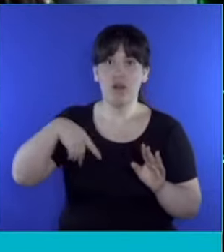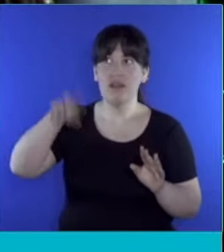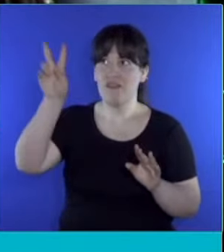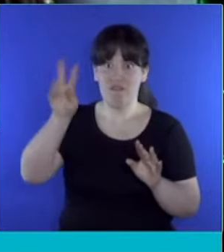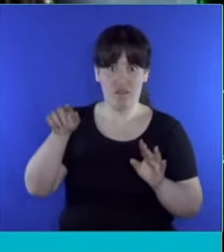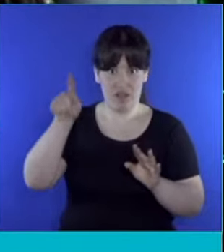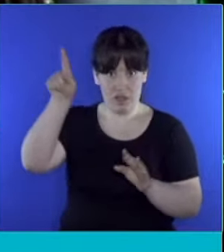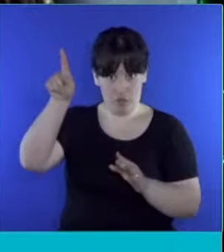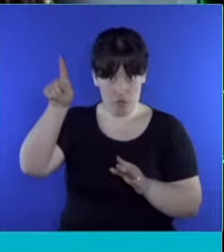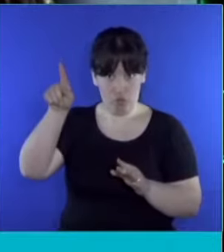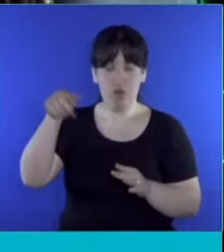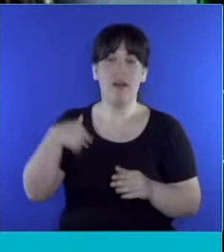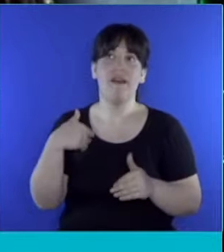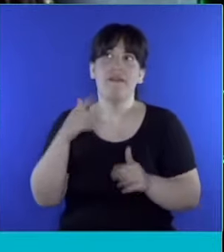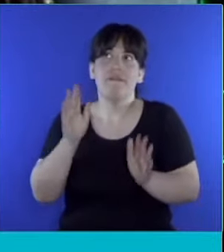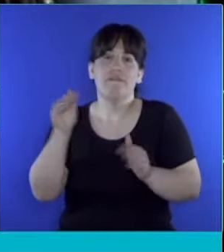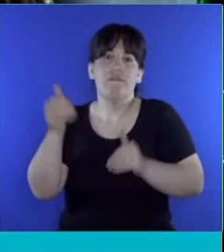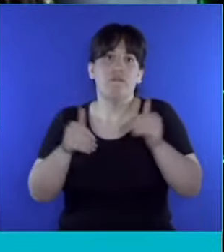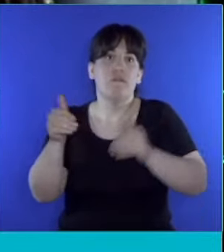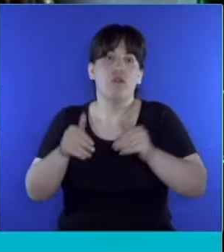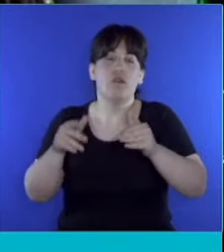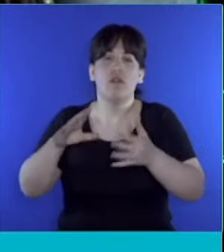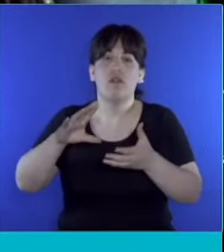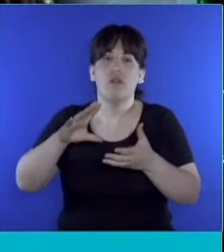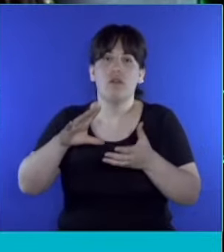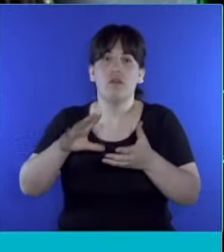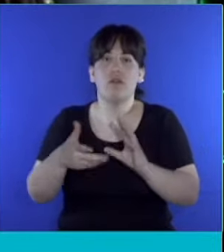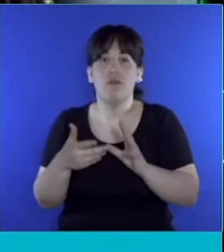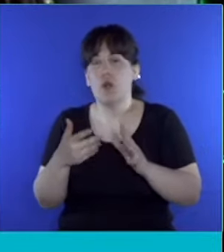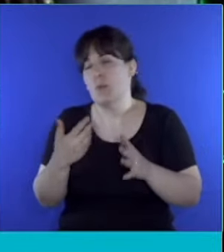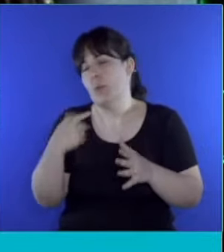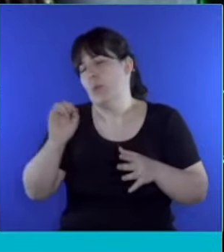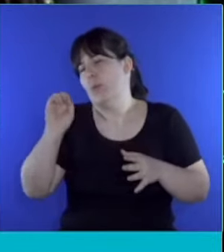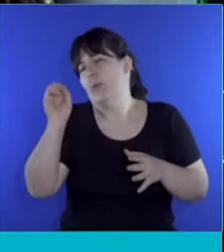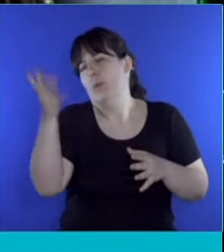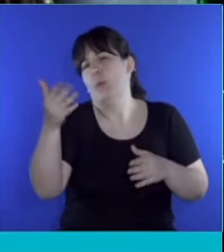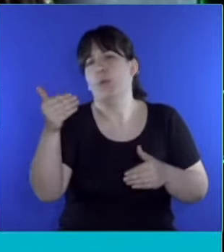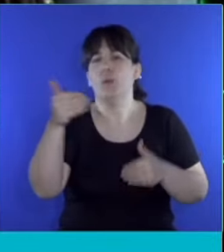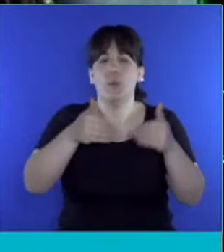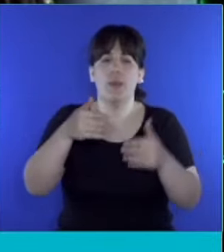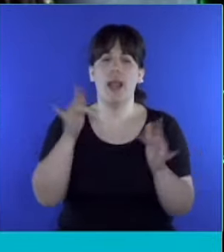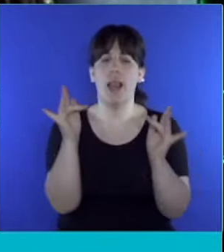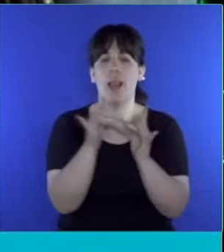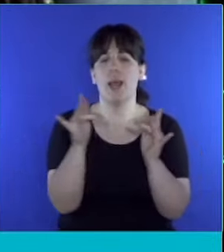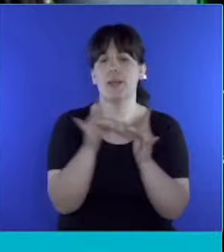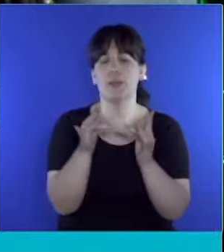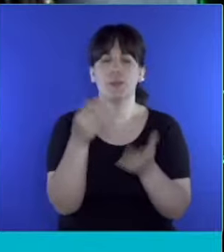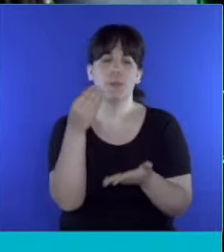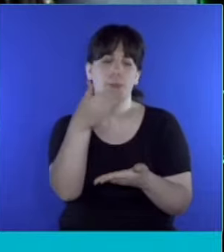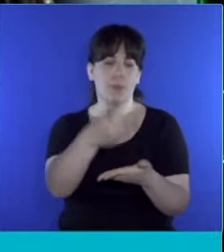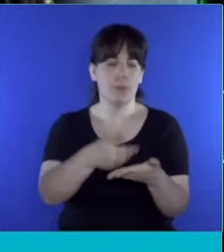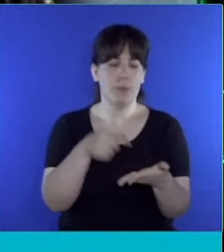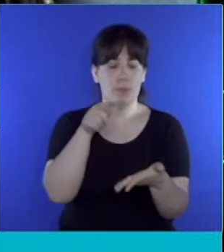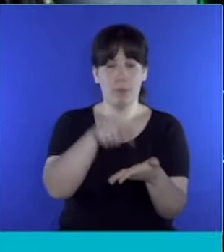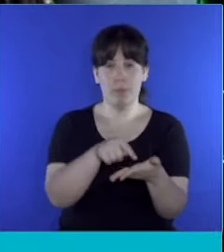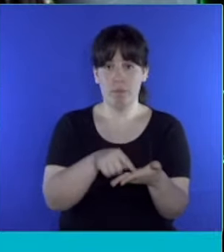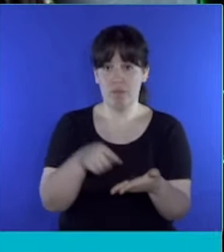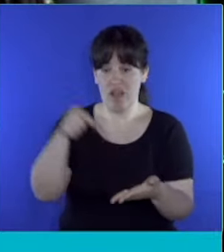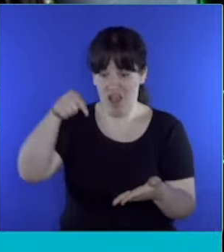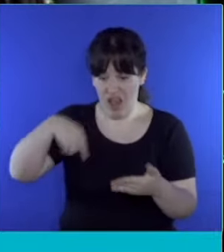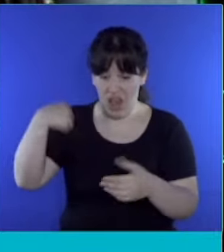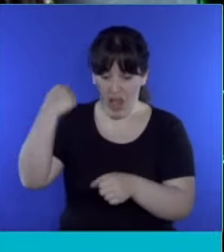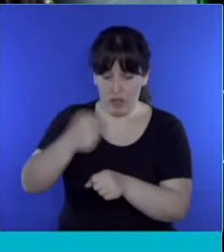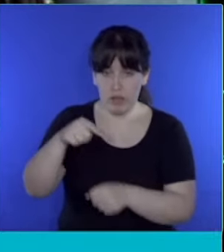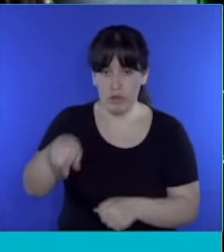votaron, mejor dicho, con un modernísimo sistema de boleta electrónica y todavía hoy estamos esperando